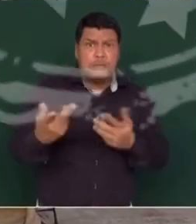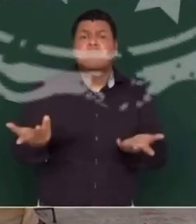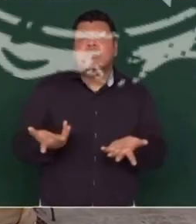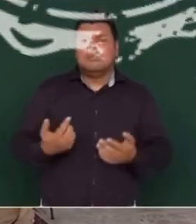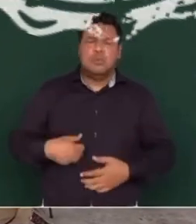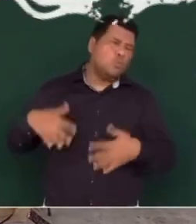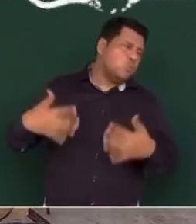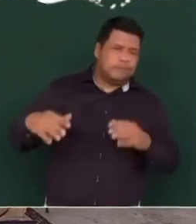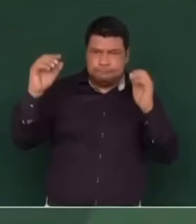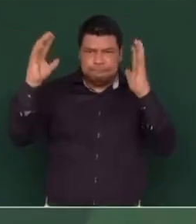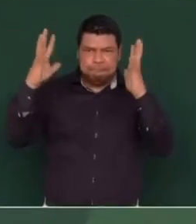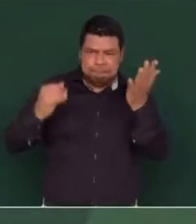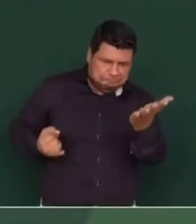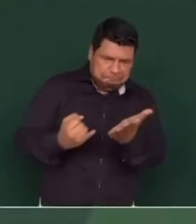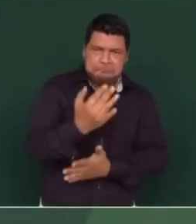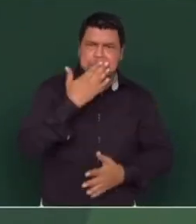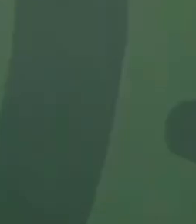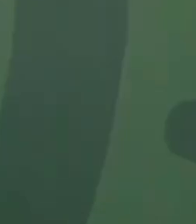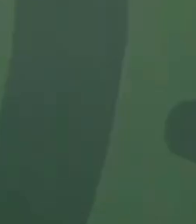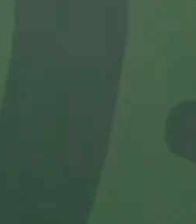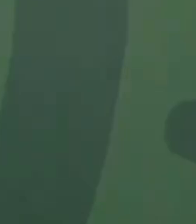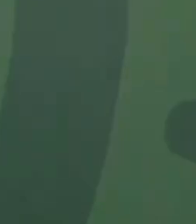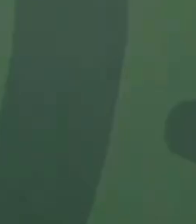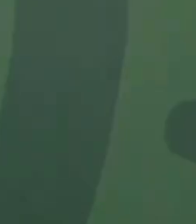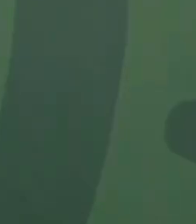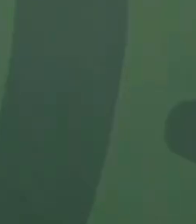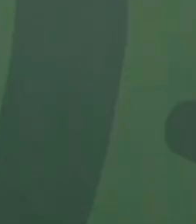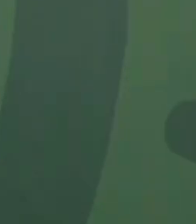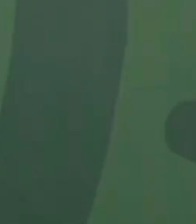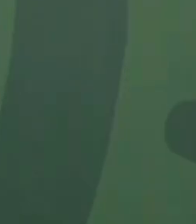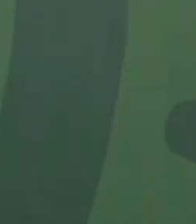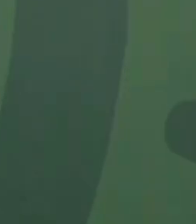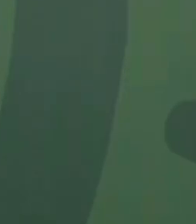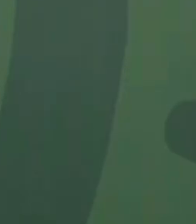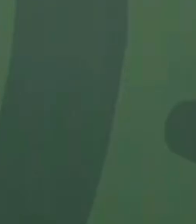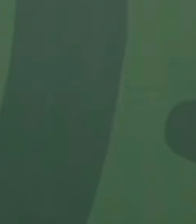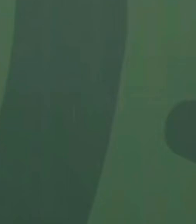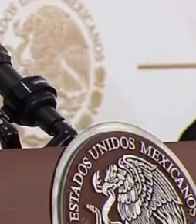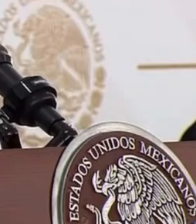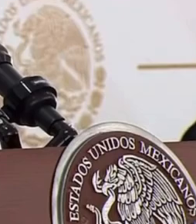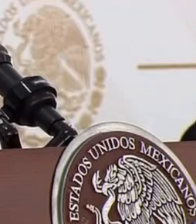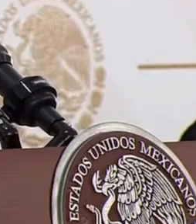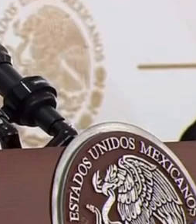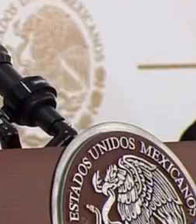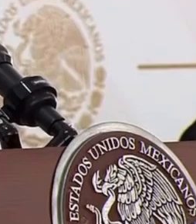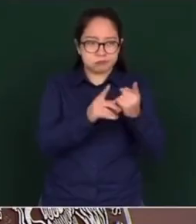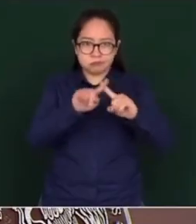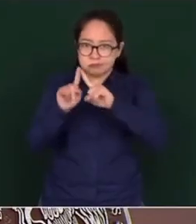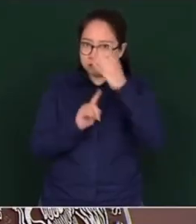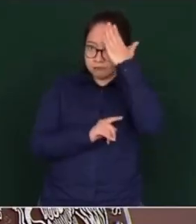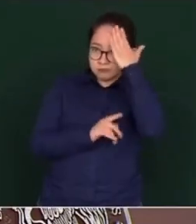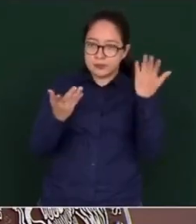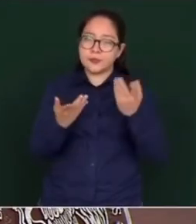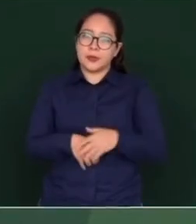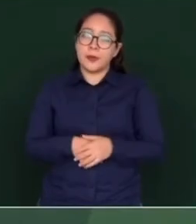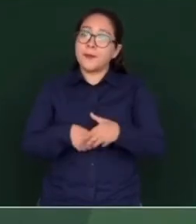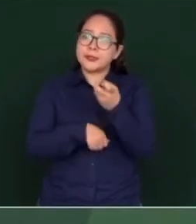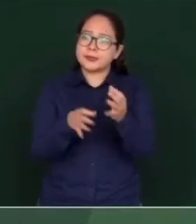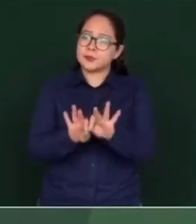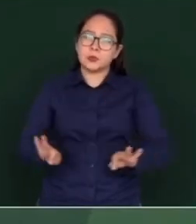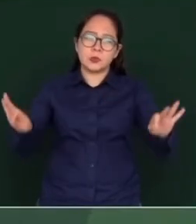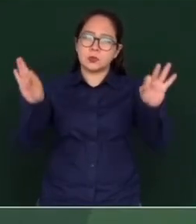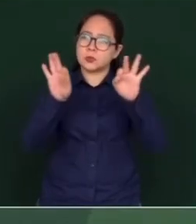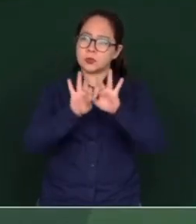Celebro la aprobación de esta reforma porque tiene que ver con la democracia. Por eso es importante